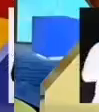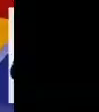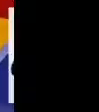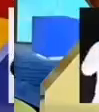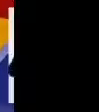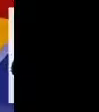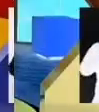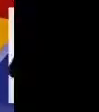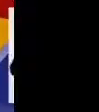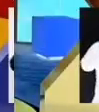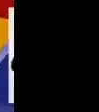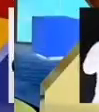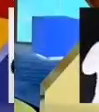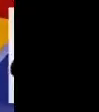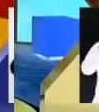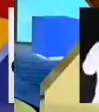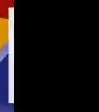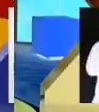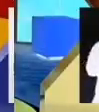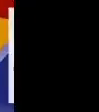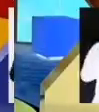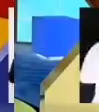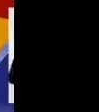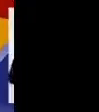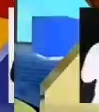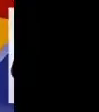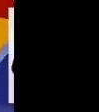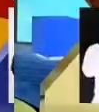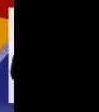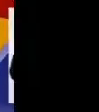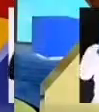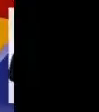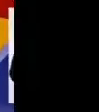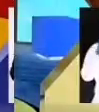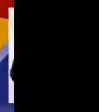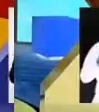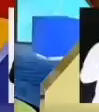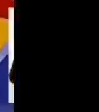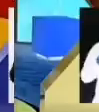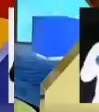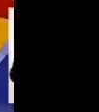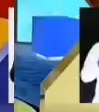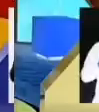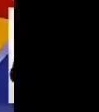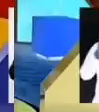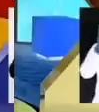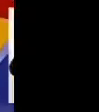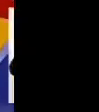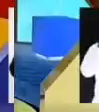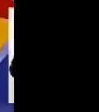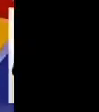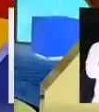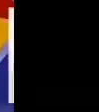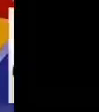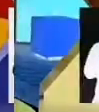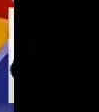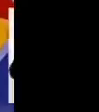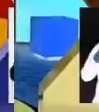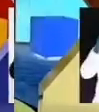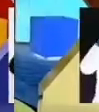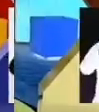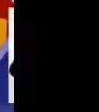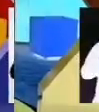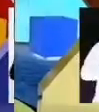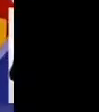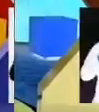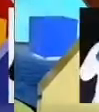utilizar en nuestro trabajo. Se preguntarán por qué estaba presentando canciones hace un rato. Pues eso